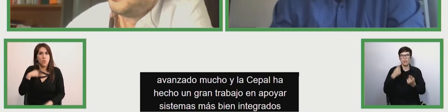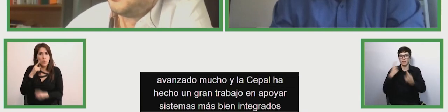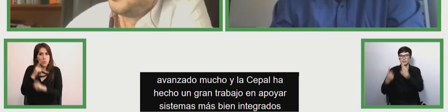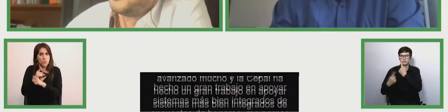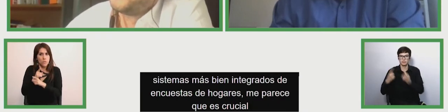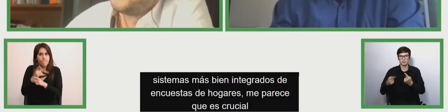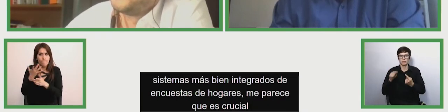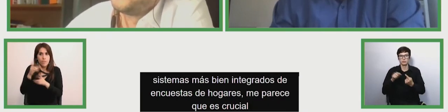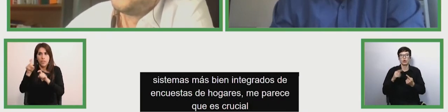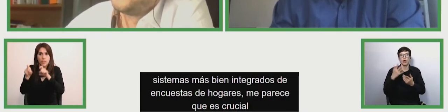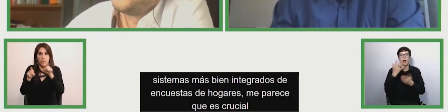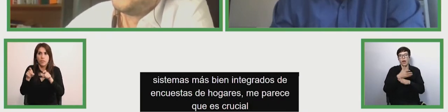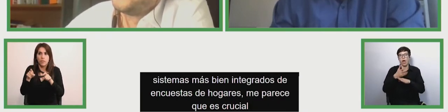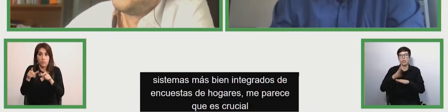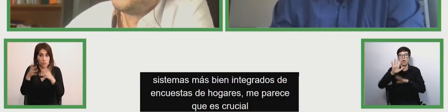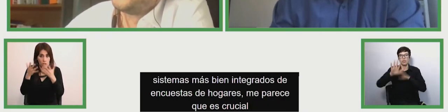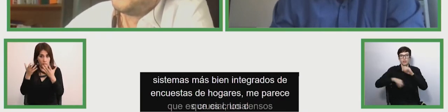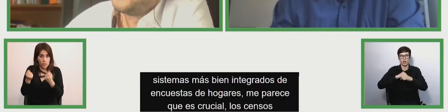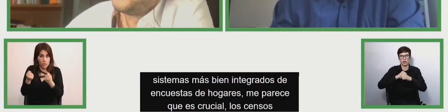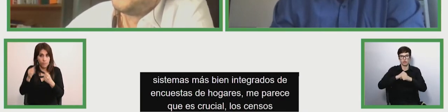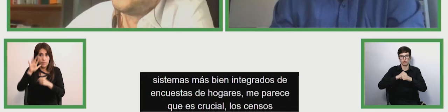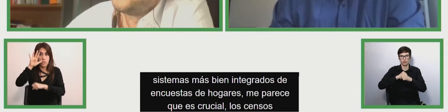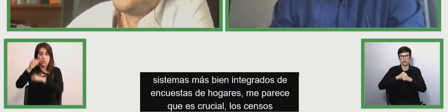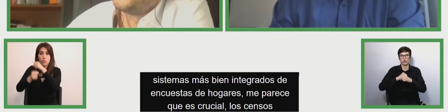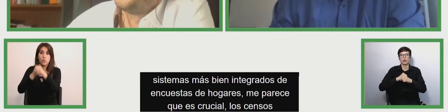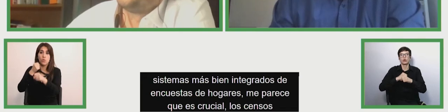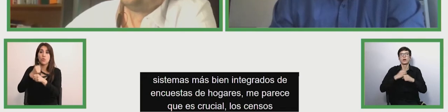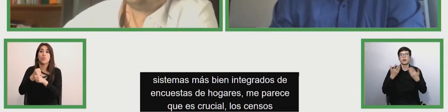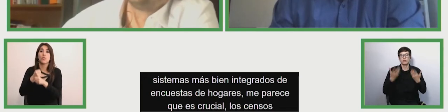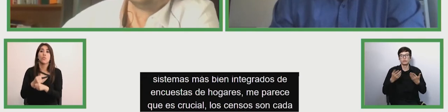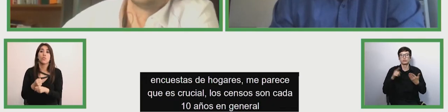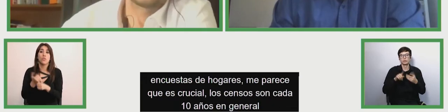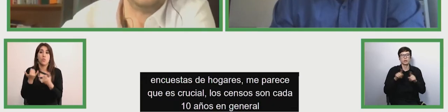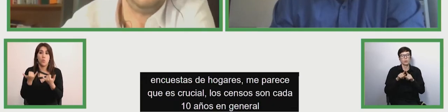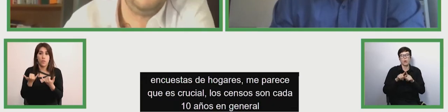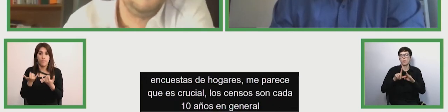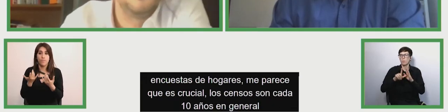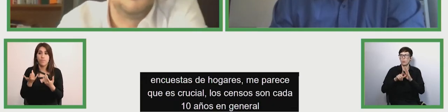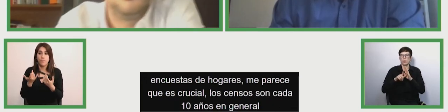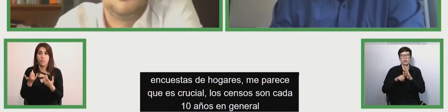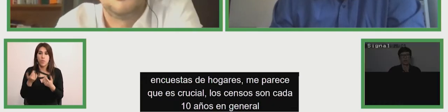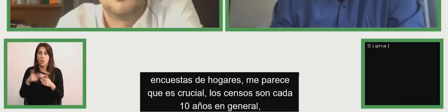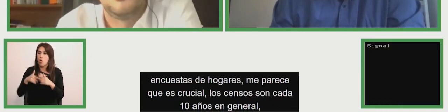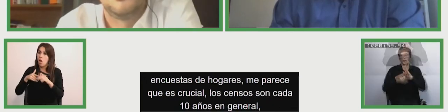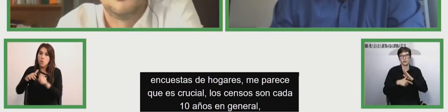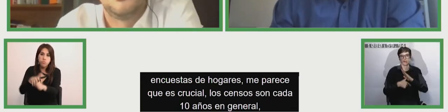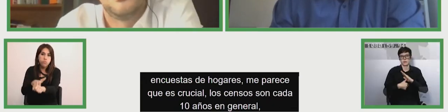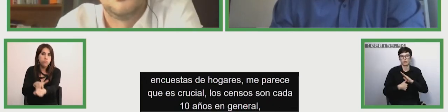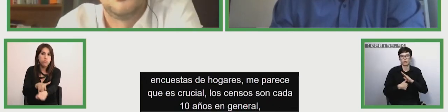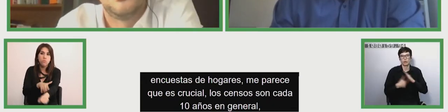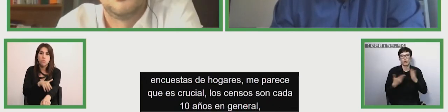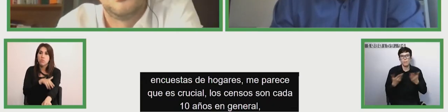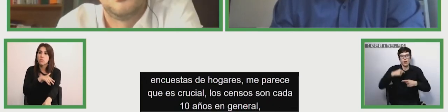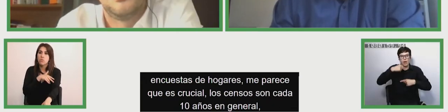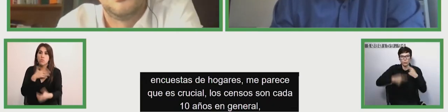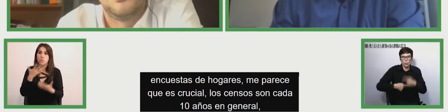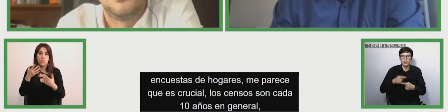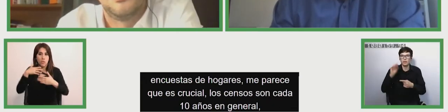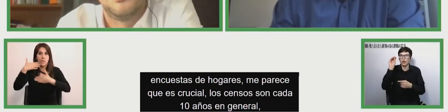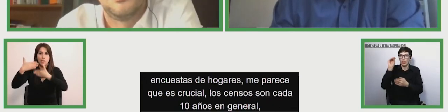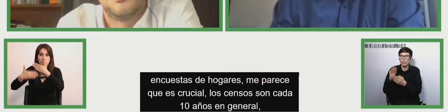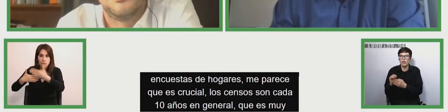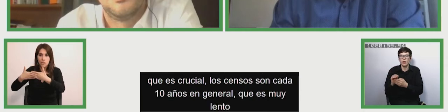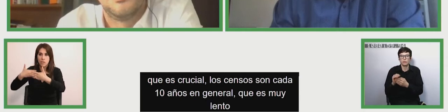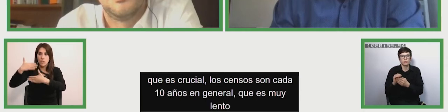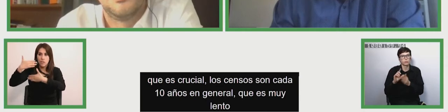son cada 10 años en general por supuesto entonces eso es muy lento digamos en la actualización de uno entre otro y